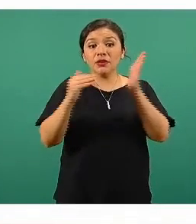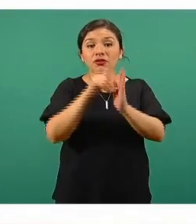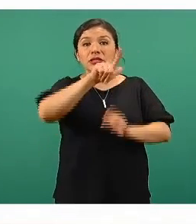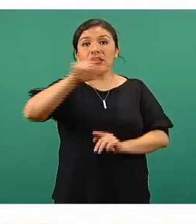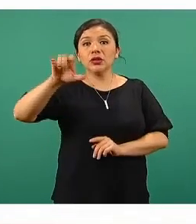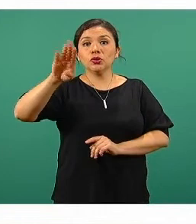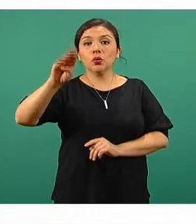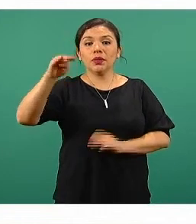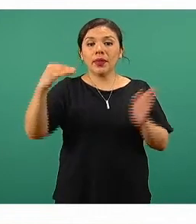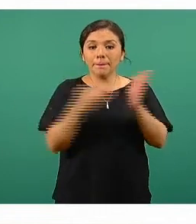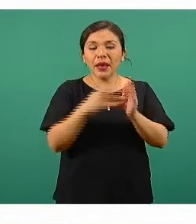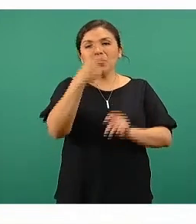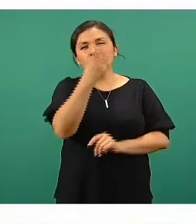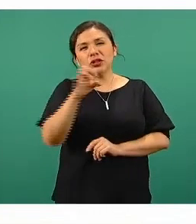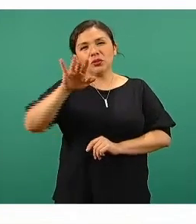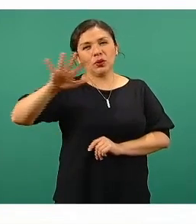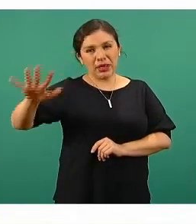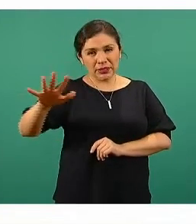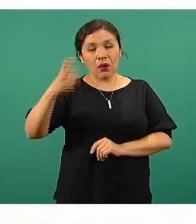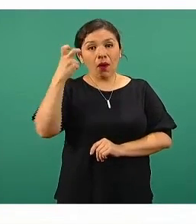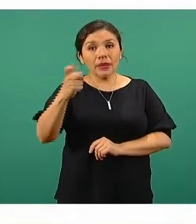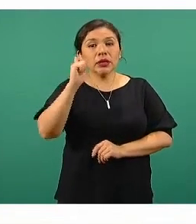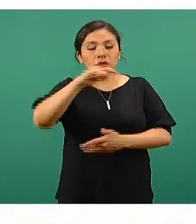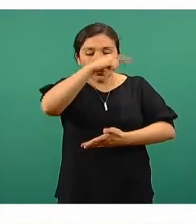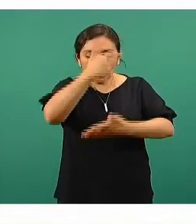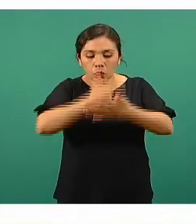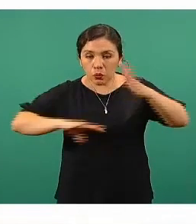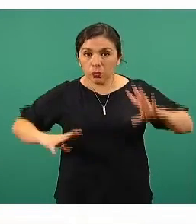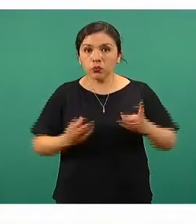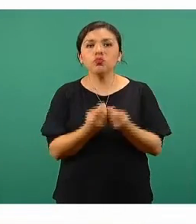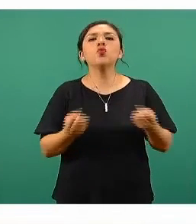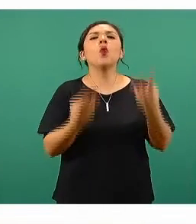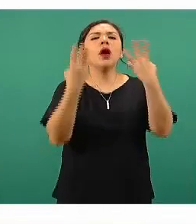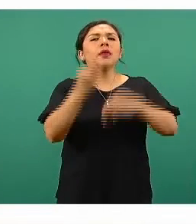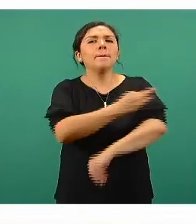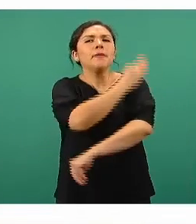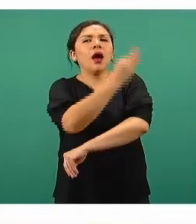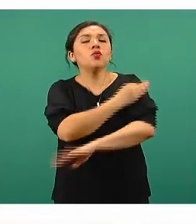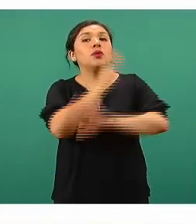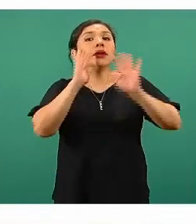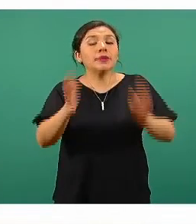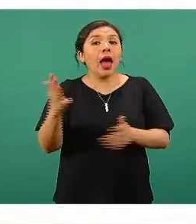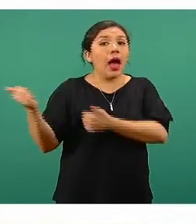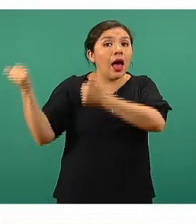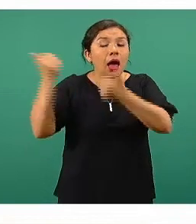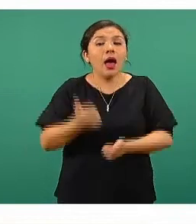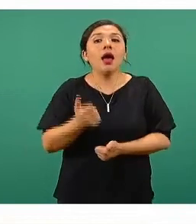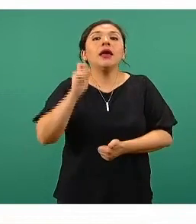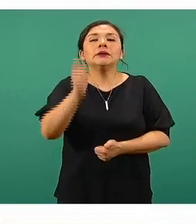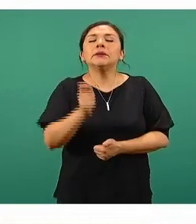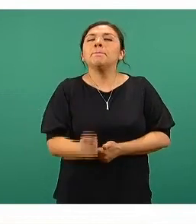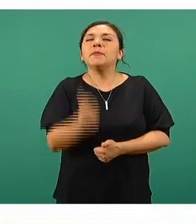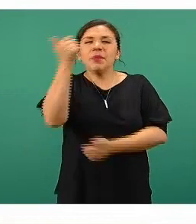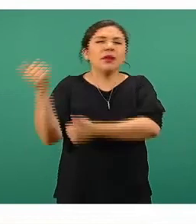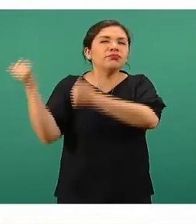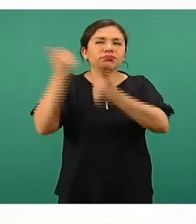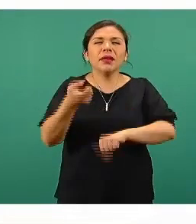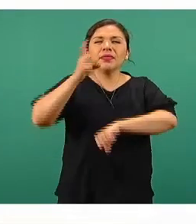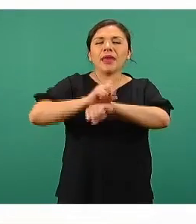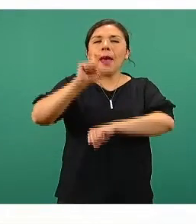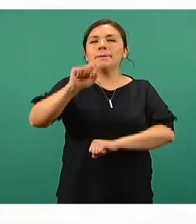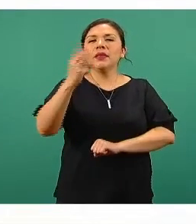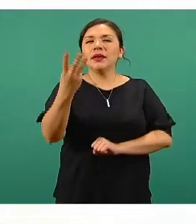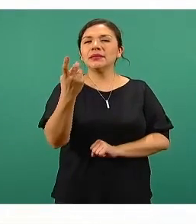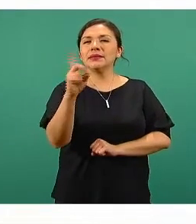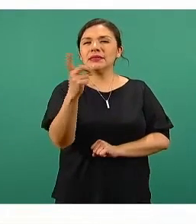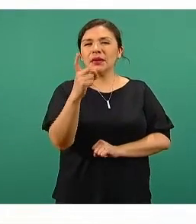mil 255, es la suma de vacunas que han llegado desde que se recibió la primera el 23